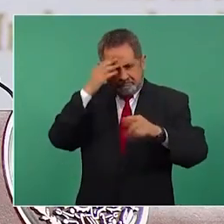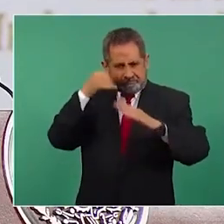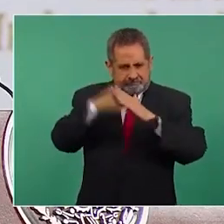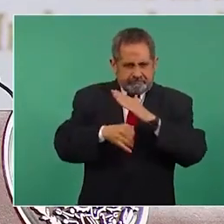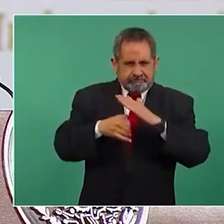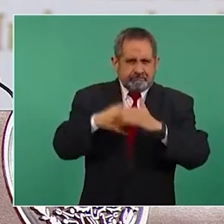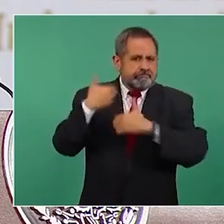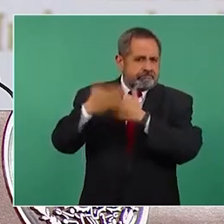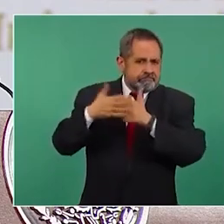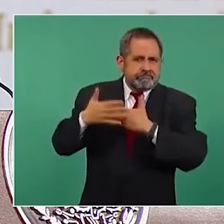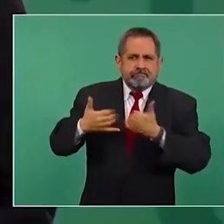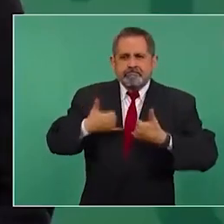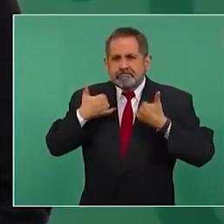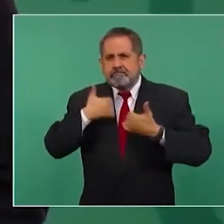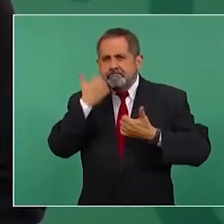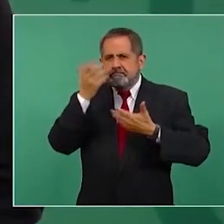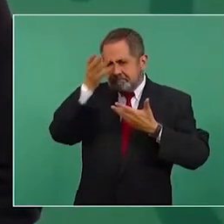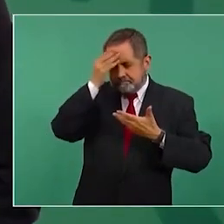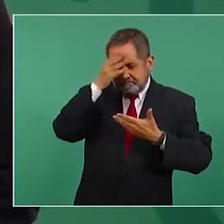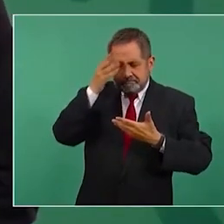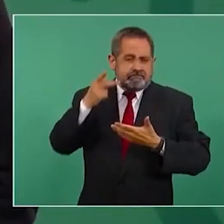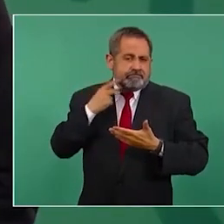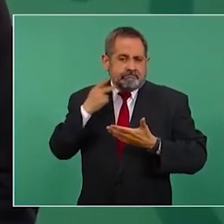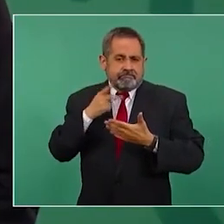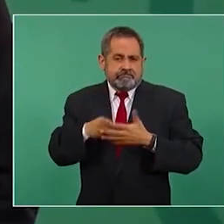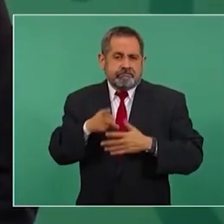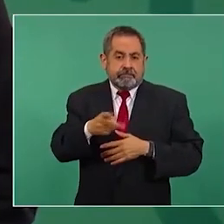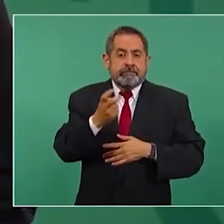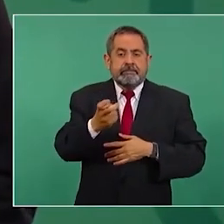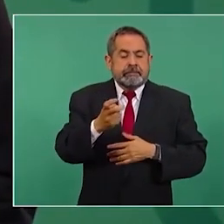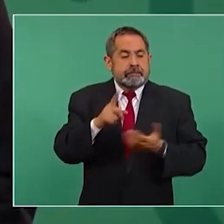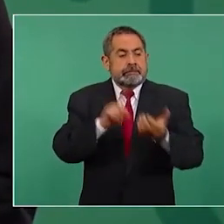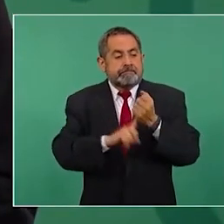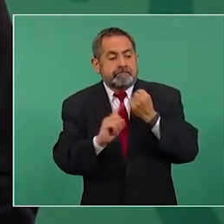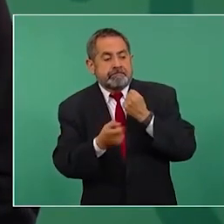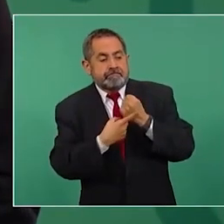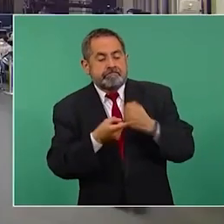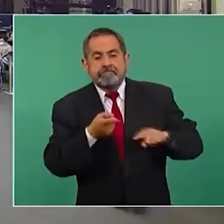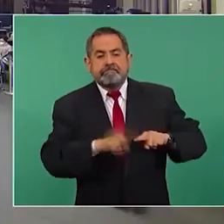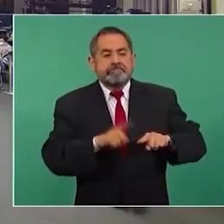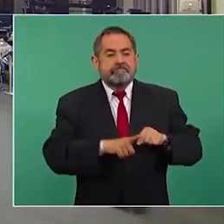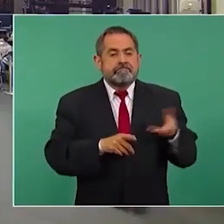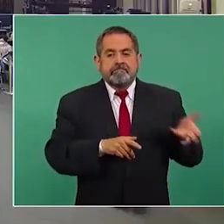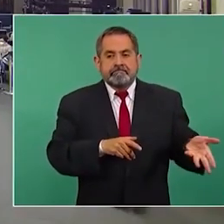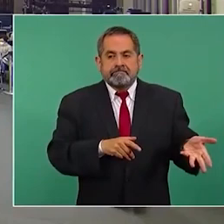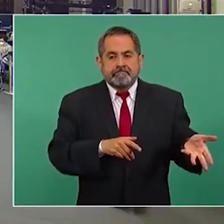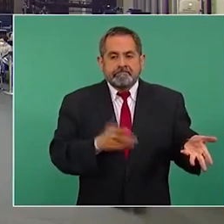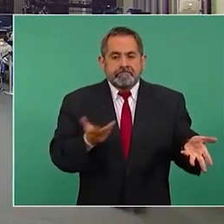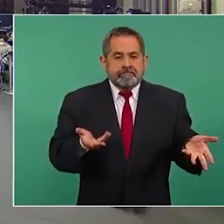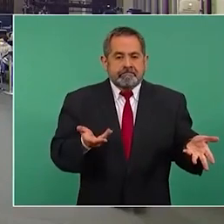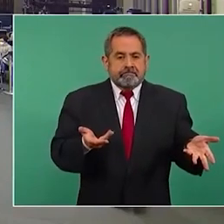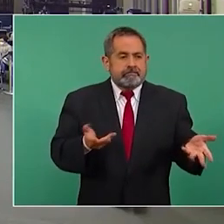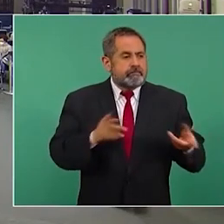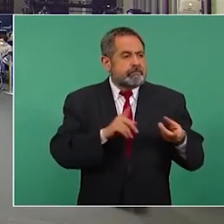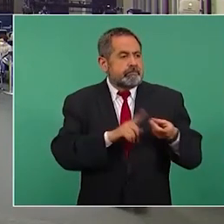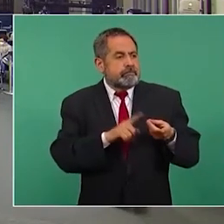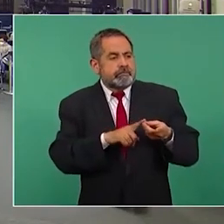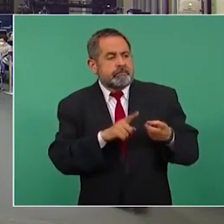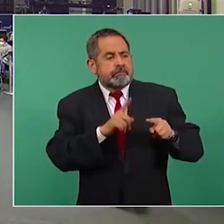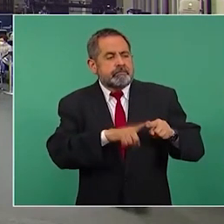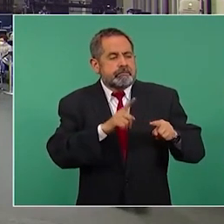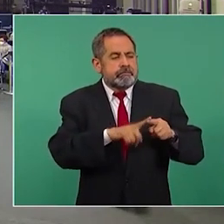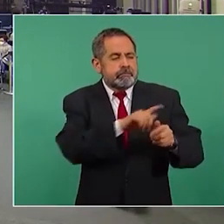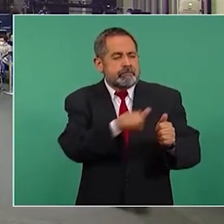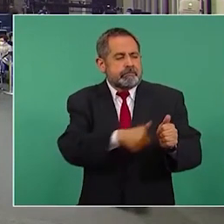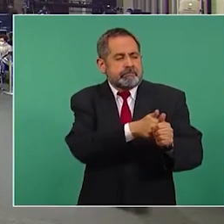hacer política, que cuando se dan estas cosas, ¿y de dónde viene? ¿Quién?